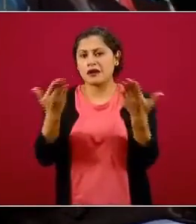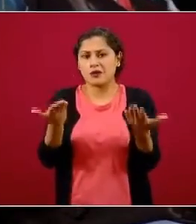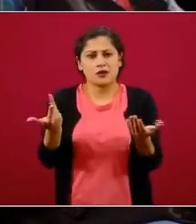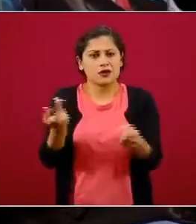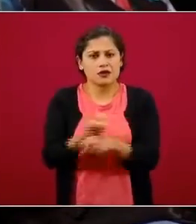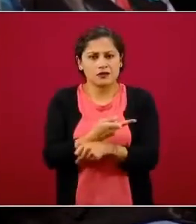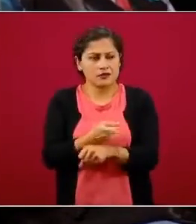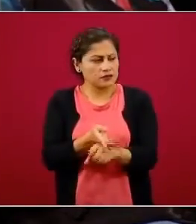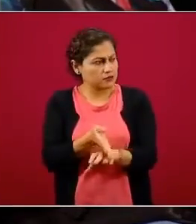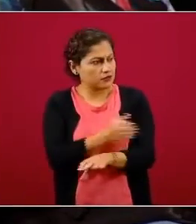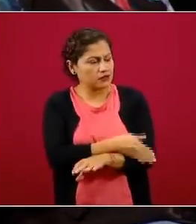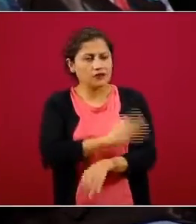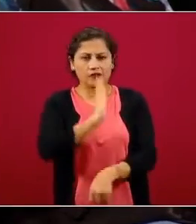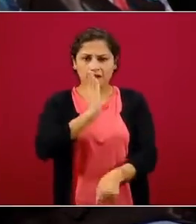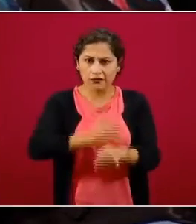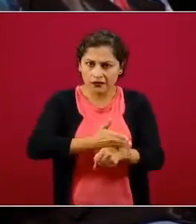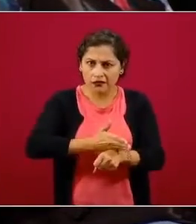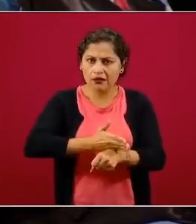inmoral,